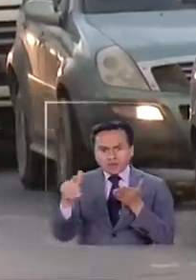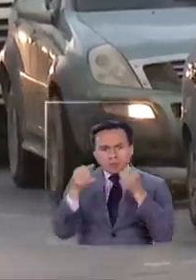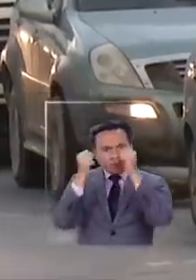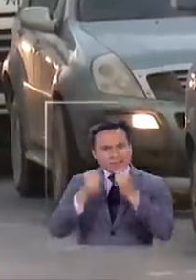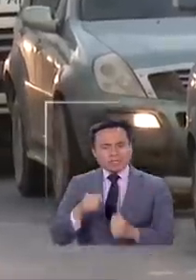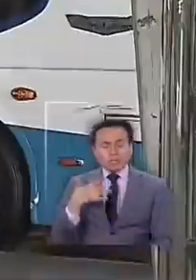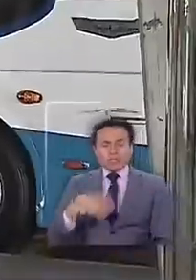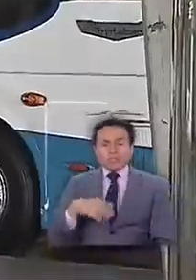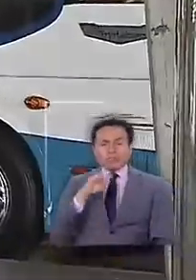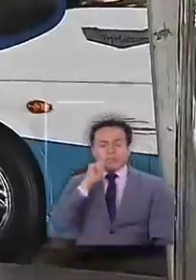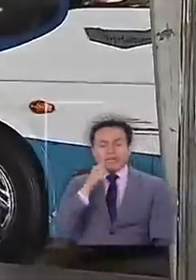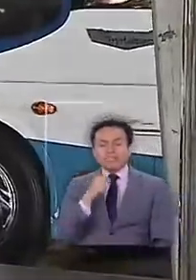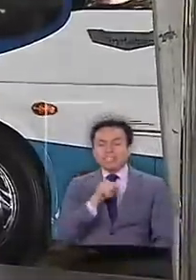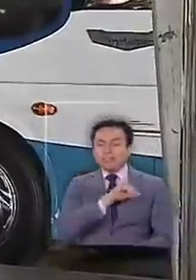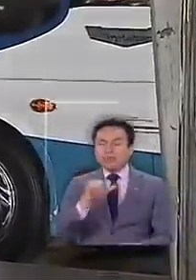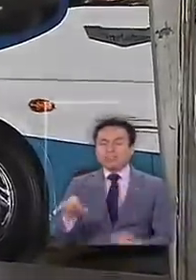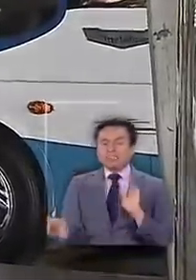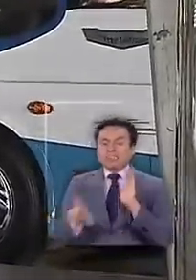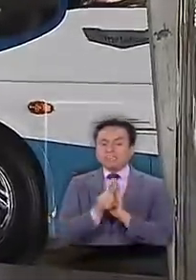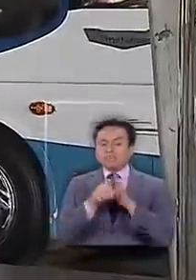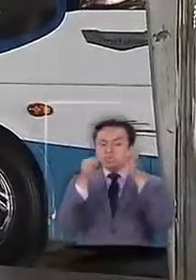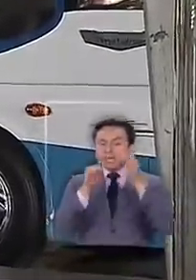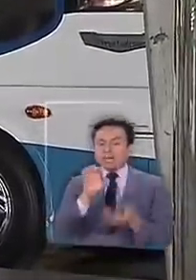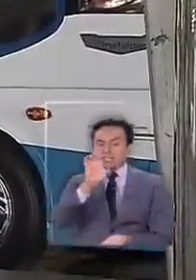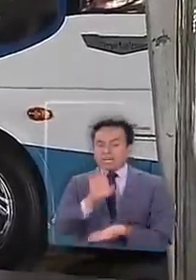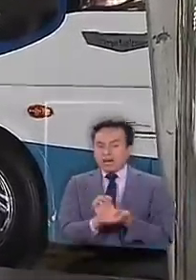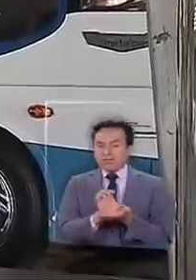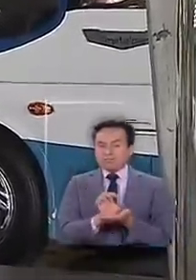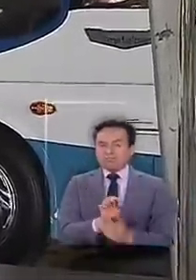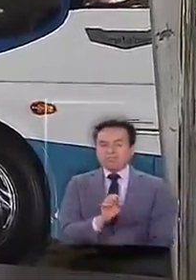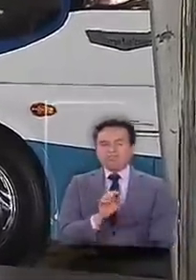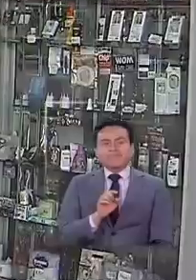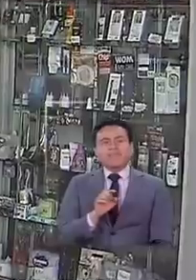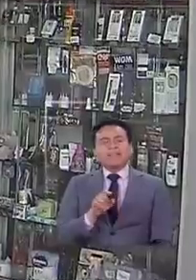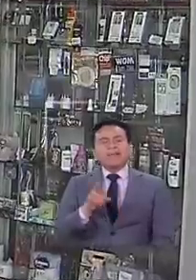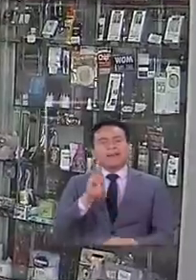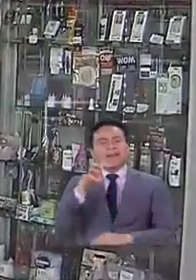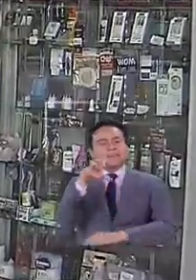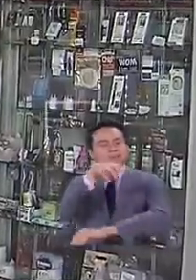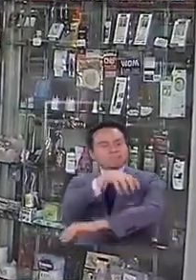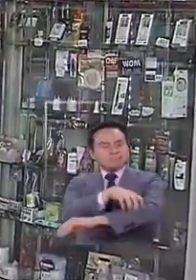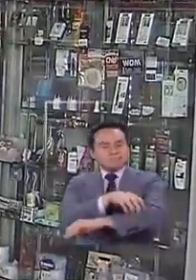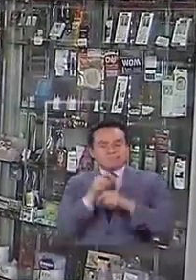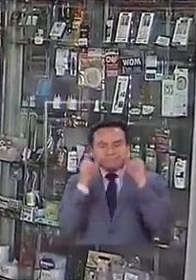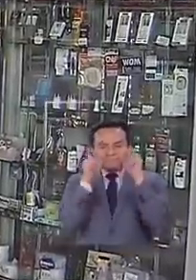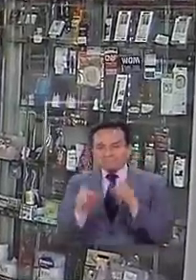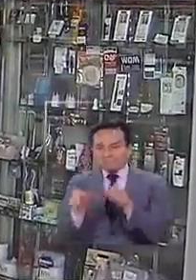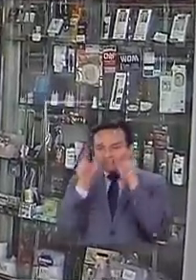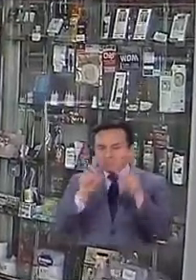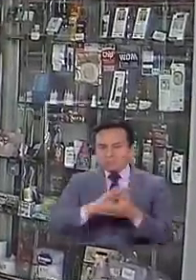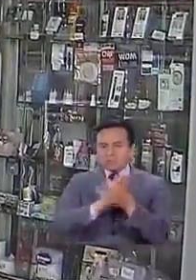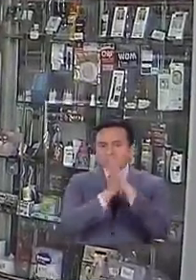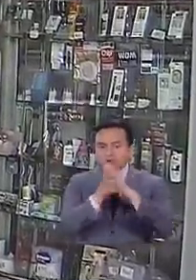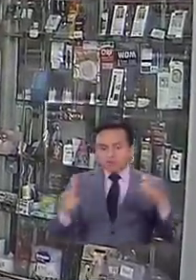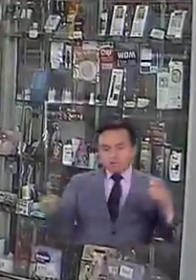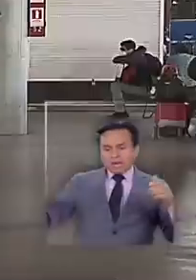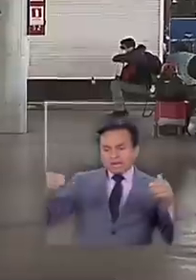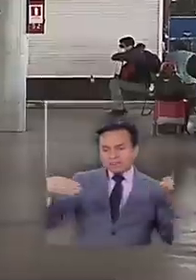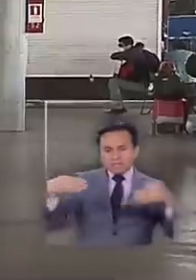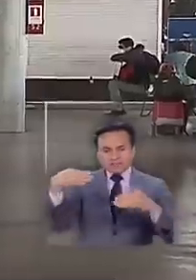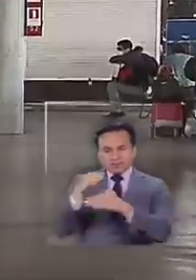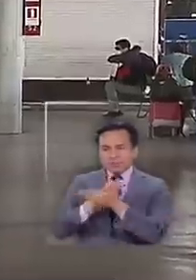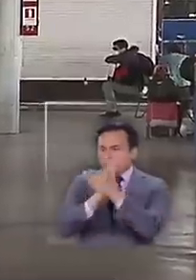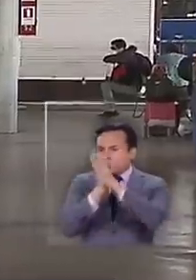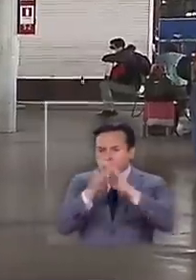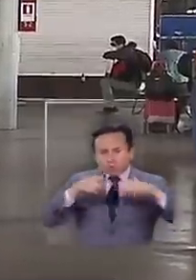pesos y podrán enfrentar la ley de seguridad del Estado. En la región metropolitana se controlarán todas las vías de acceso